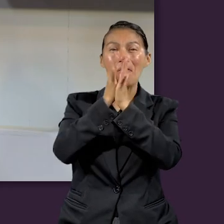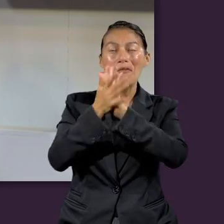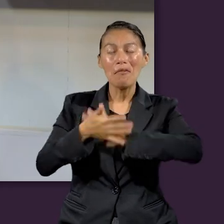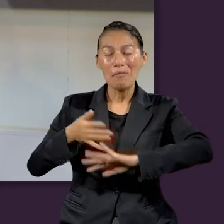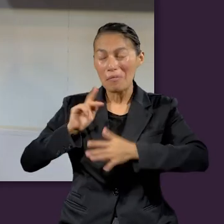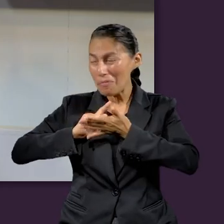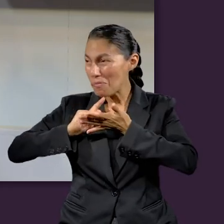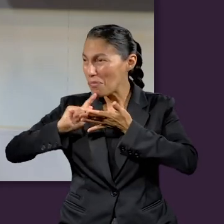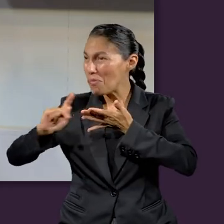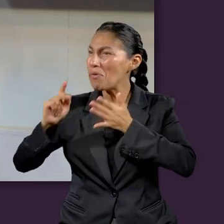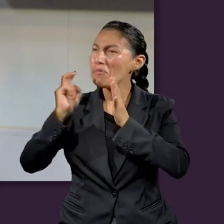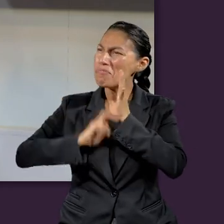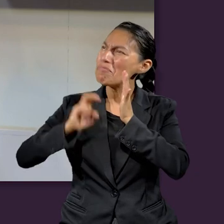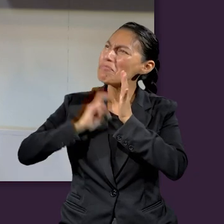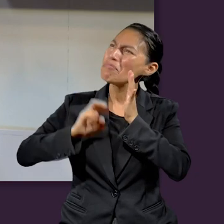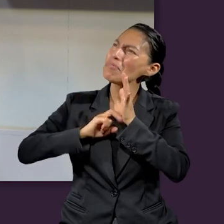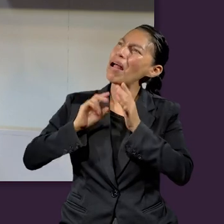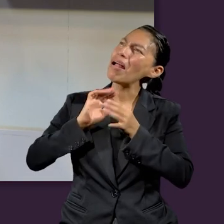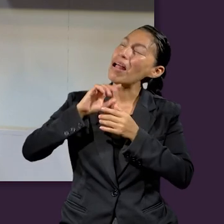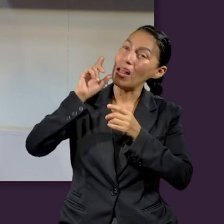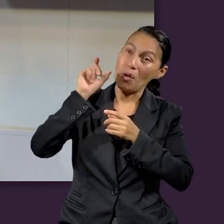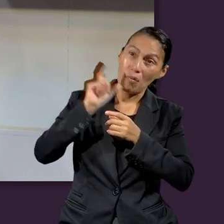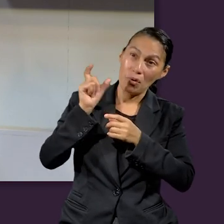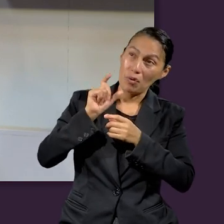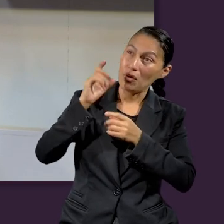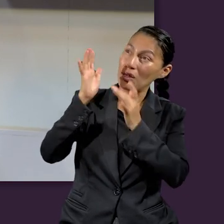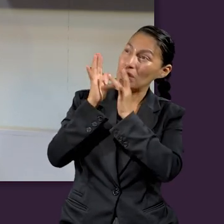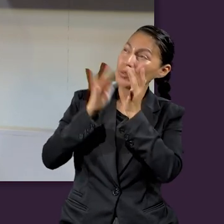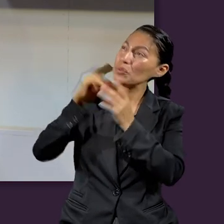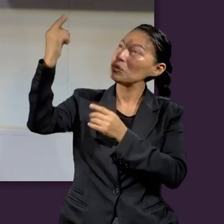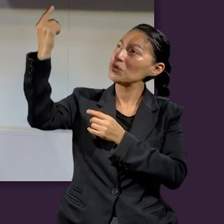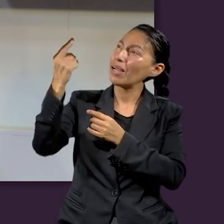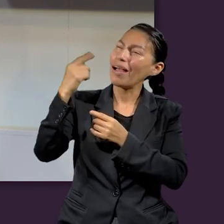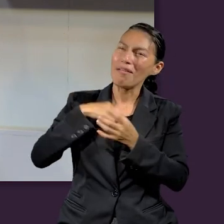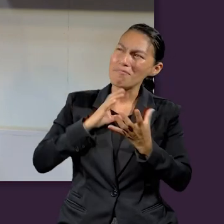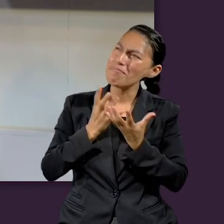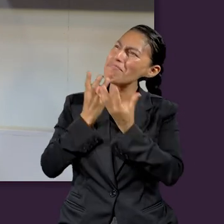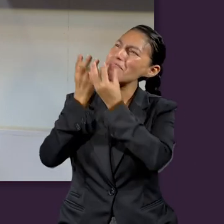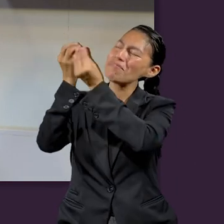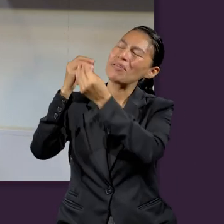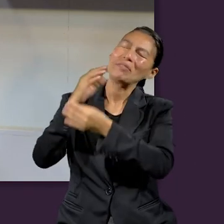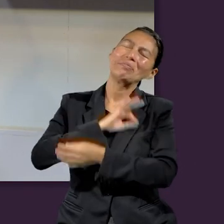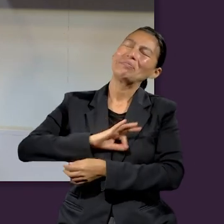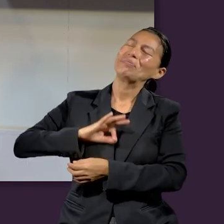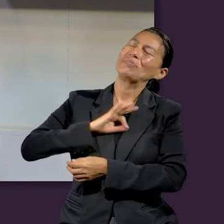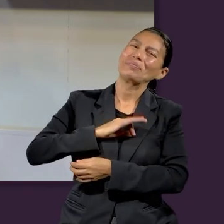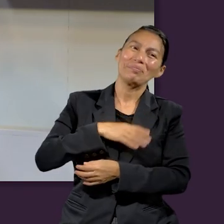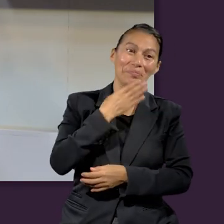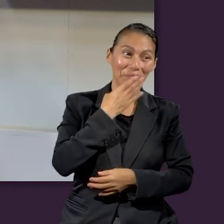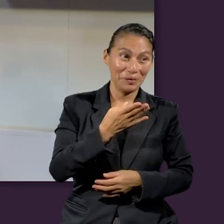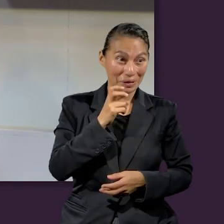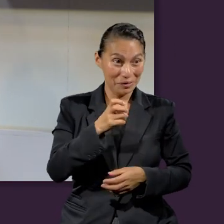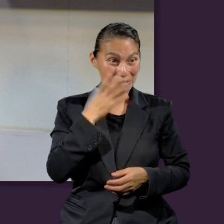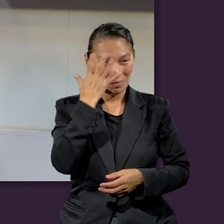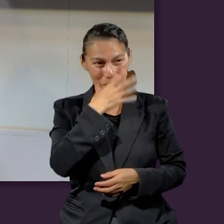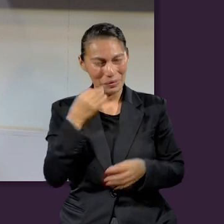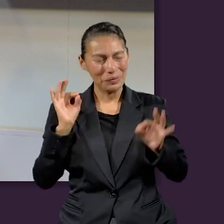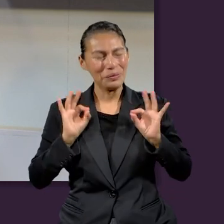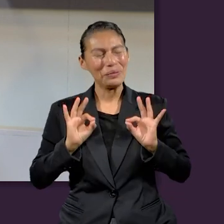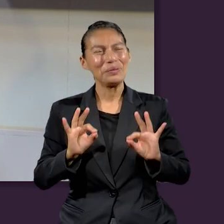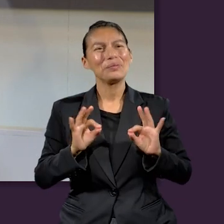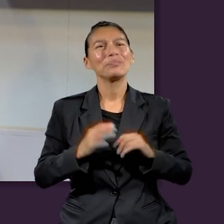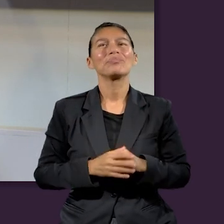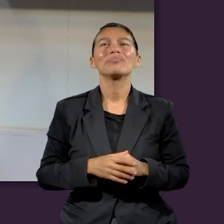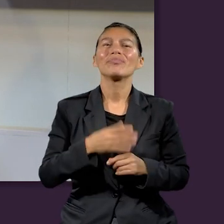Muy bien, pues yo creo que lo que ustedes han mencionado tiene mucha validez. Yo pienso que es una perspectiva que nuestros amigos que nos están